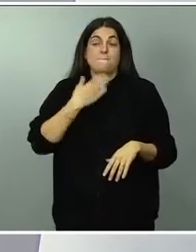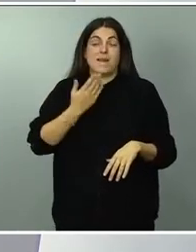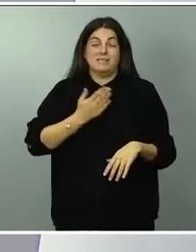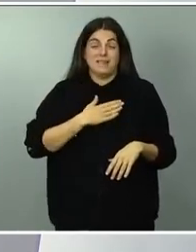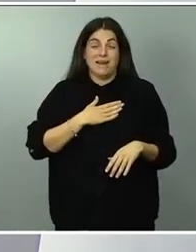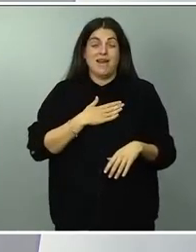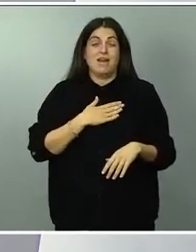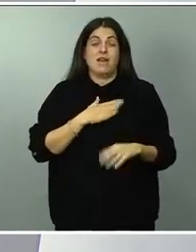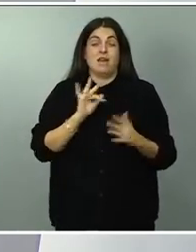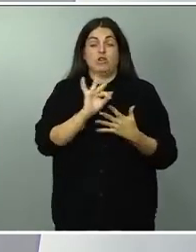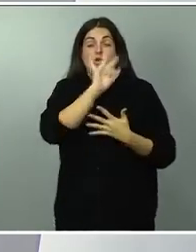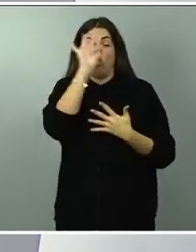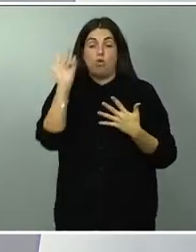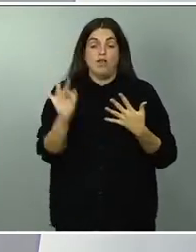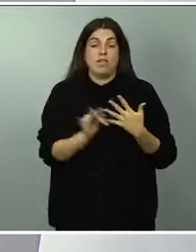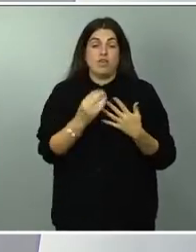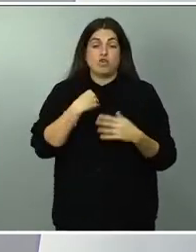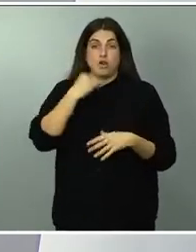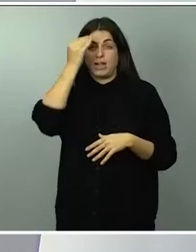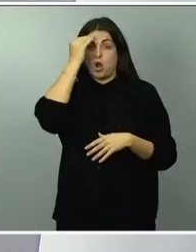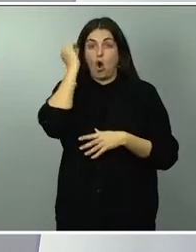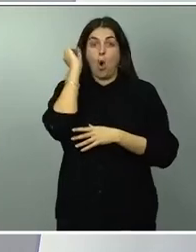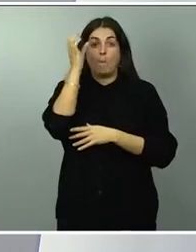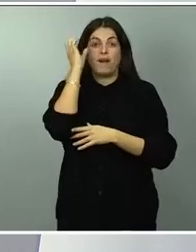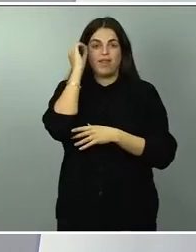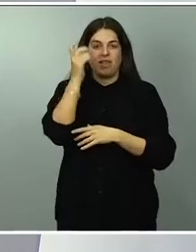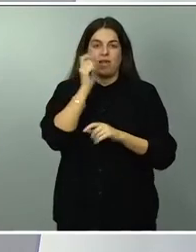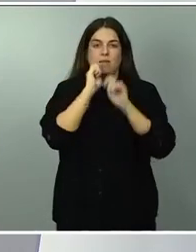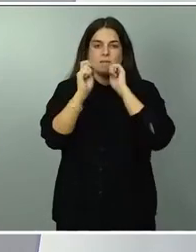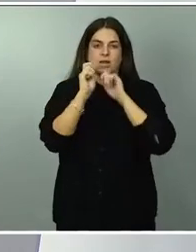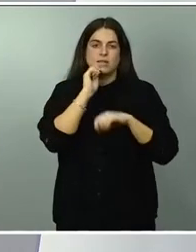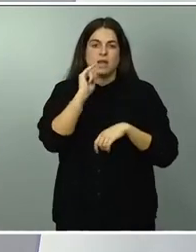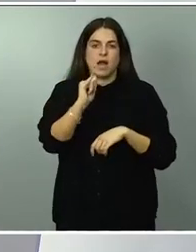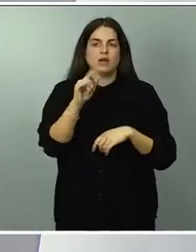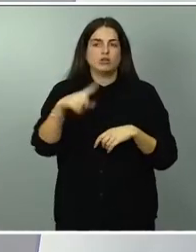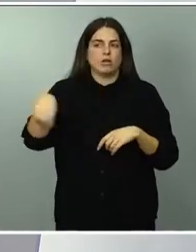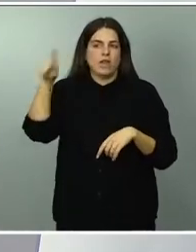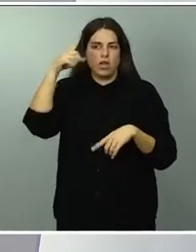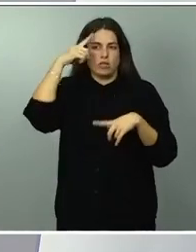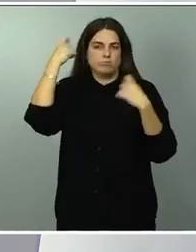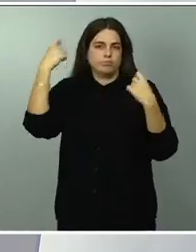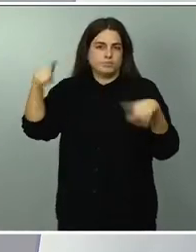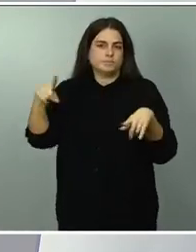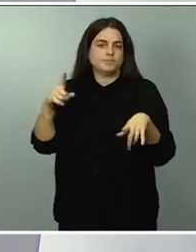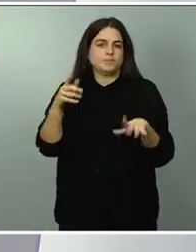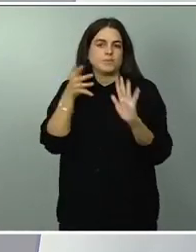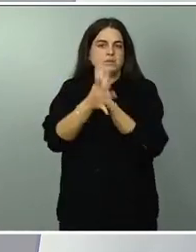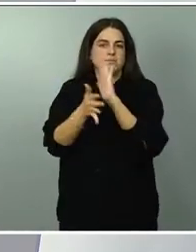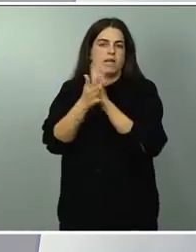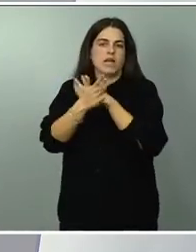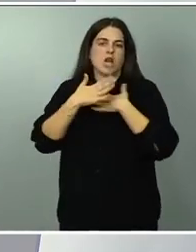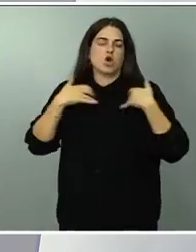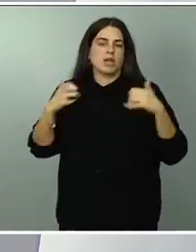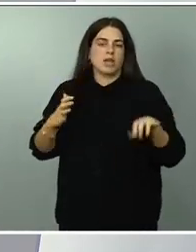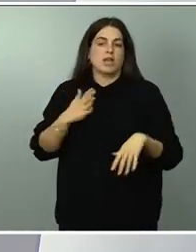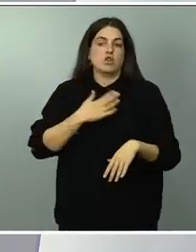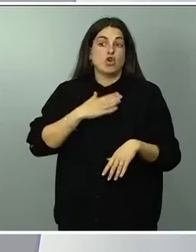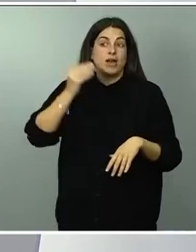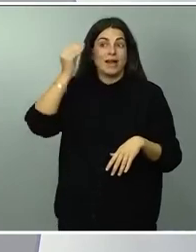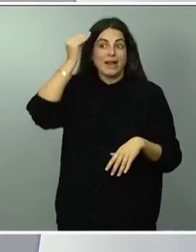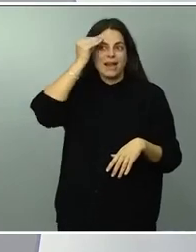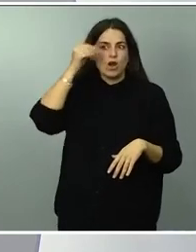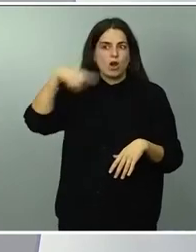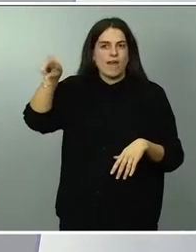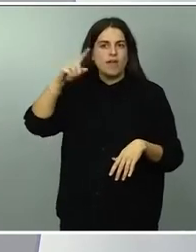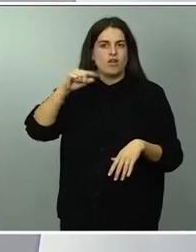una comparecencia de prensa y por tanto darán de vida cuenta mi impresión es que están sorprendidos por